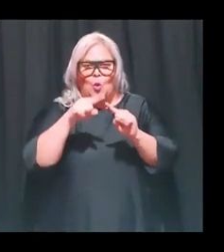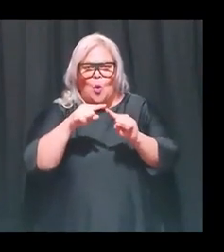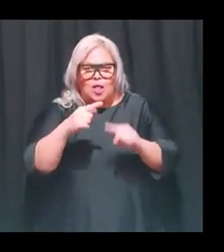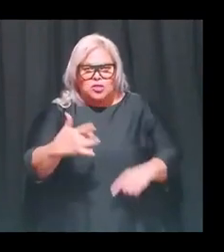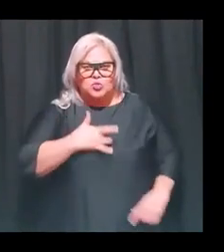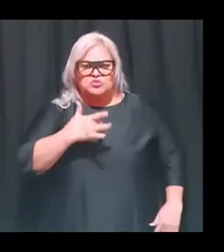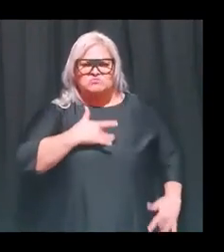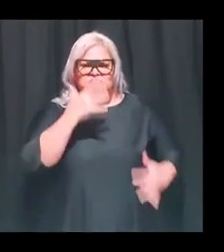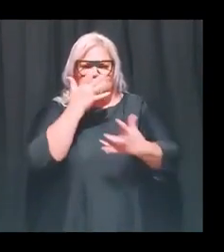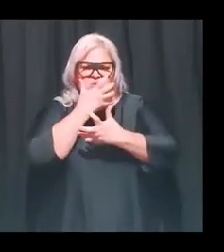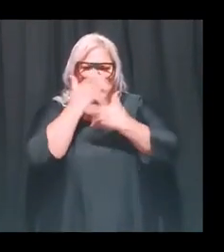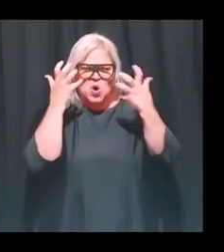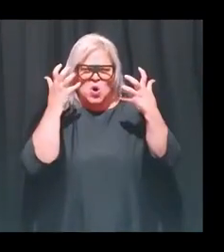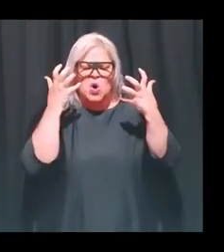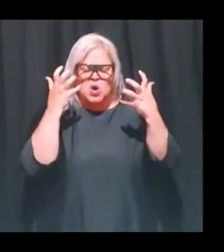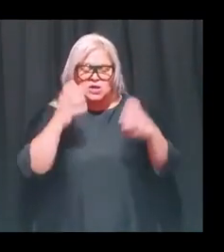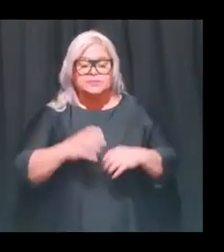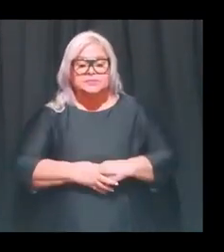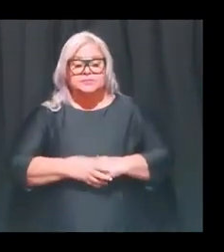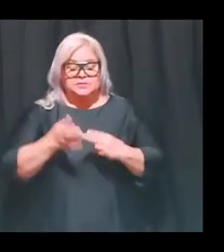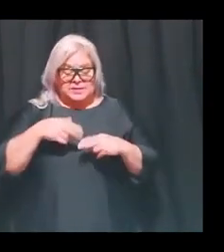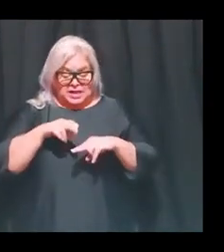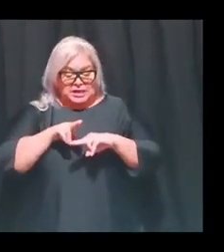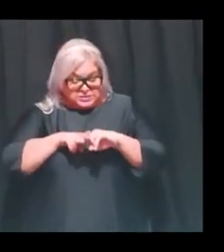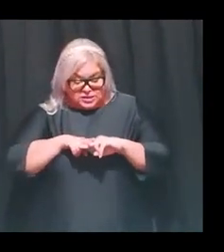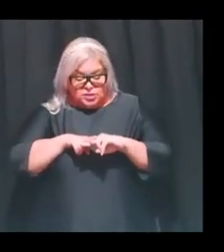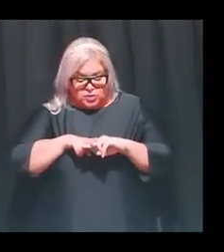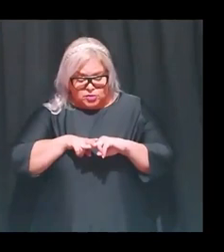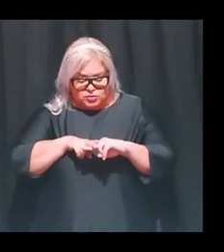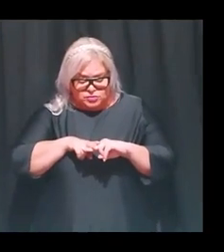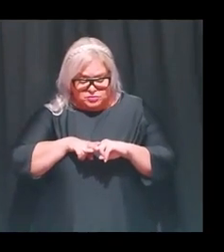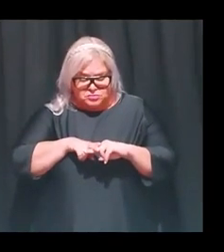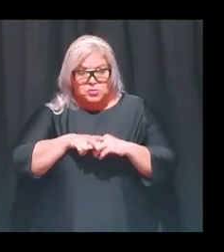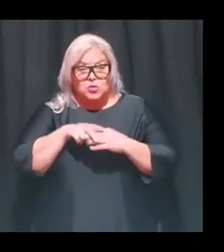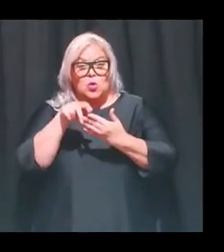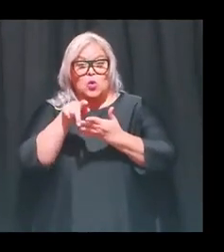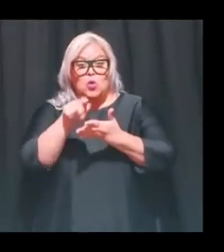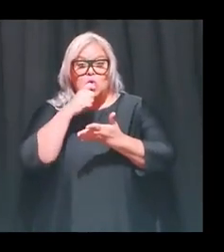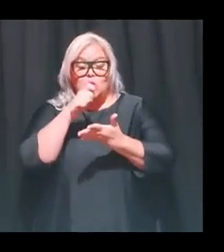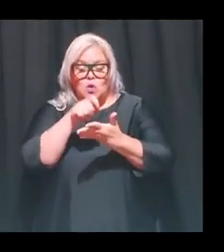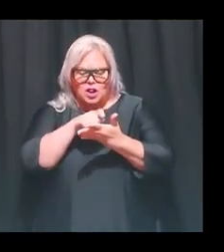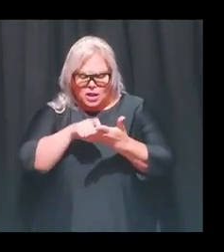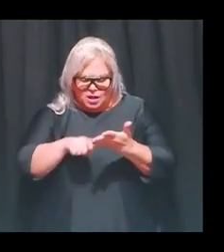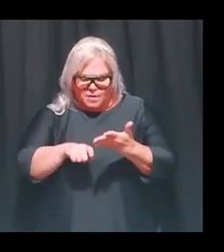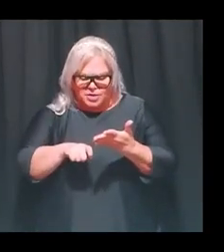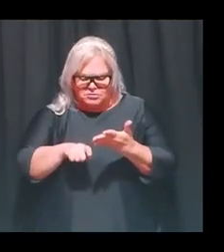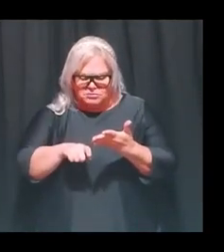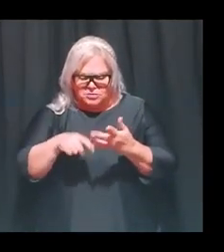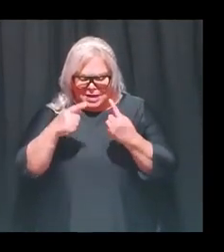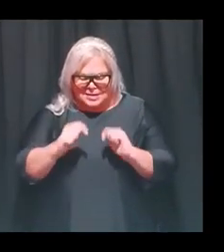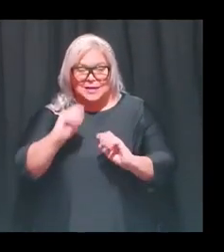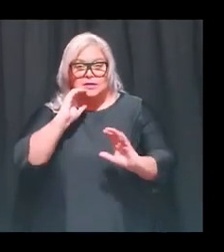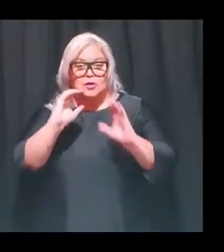Y entonces, con el lápiz, uno comunica ese